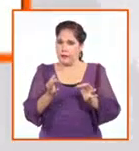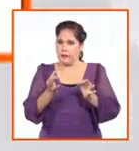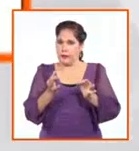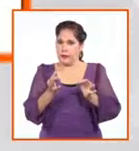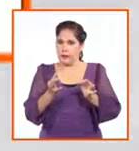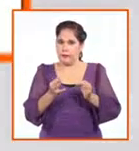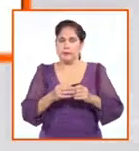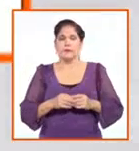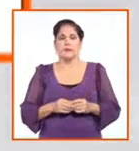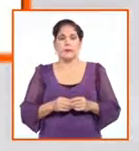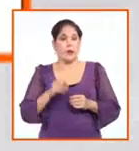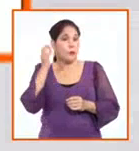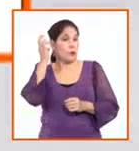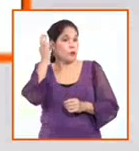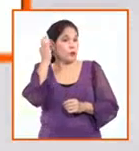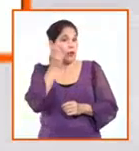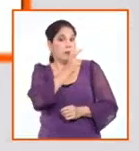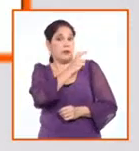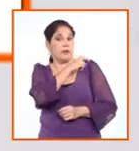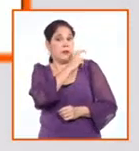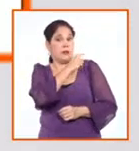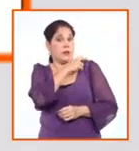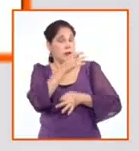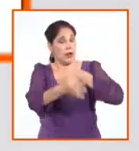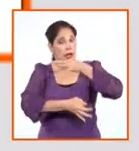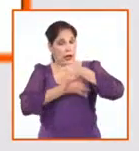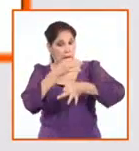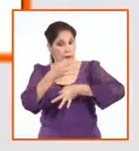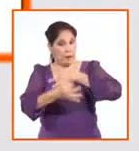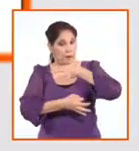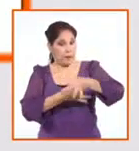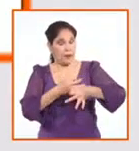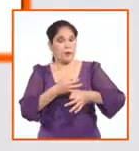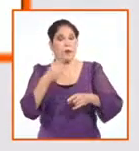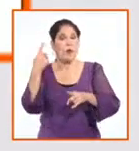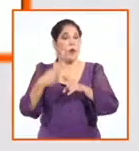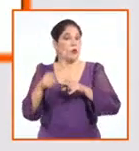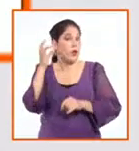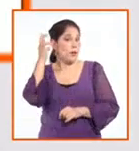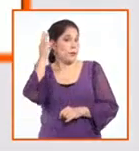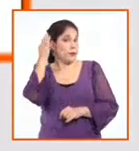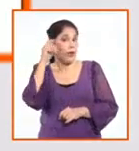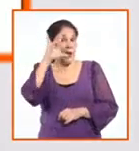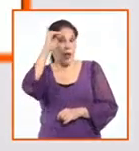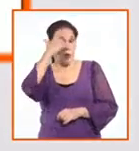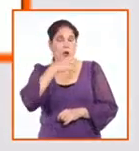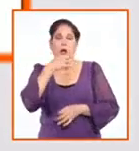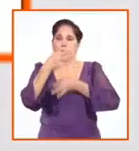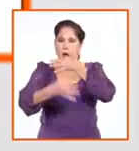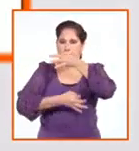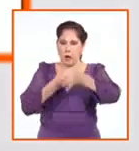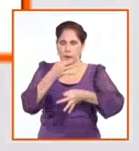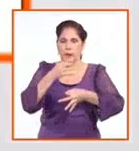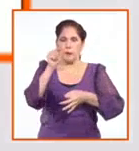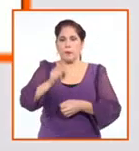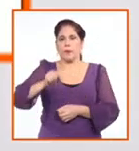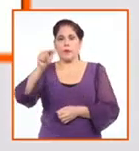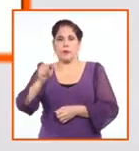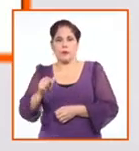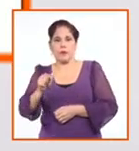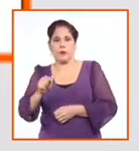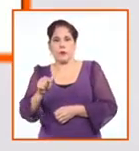Teniente Coronel Oseguera-Cort, lo expuesto por Laura, son operaciones de tráfico de personas